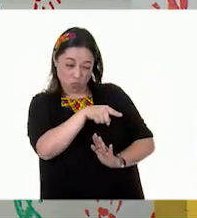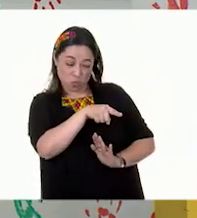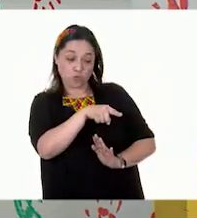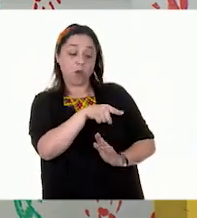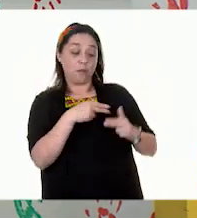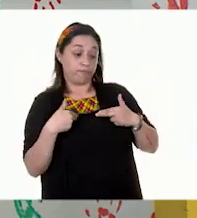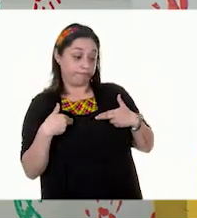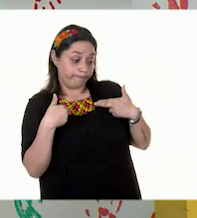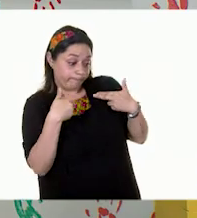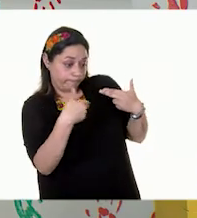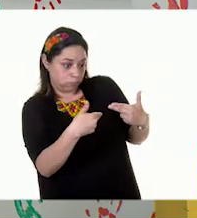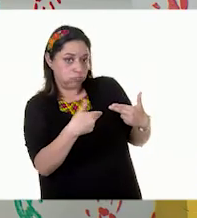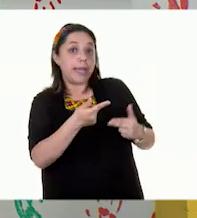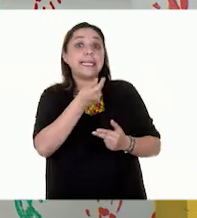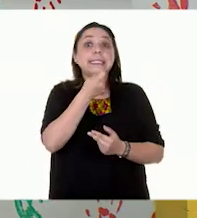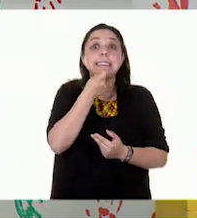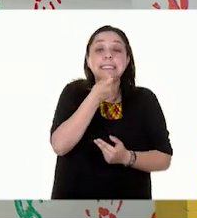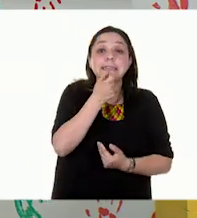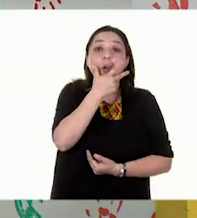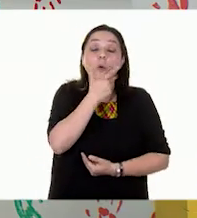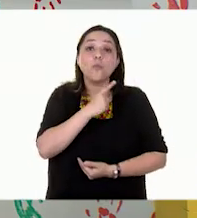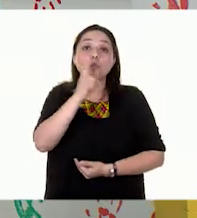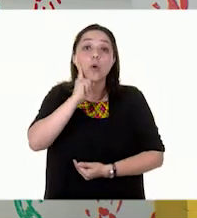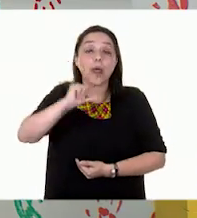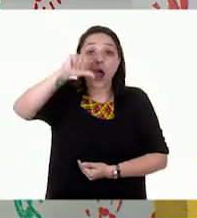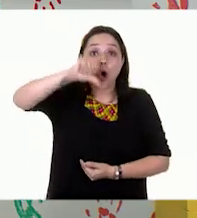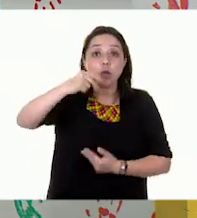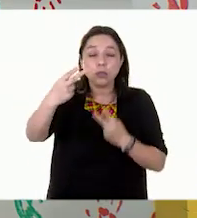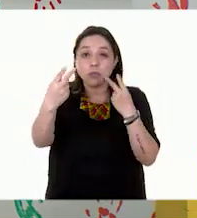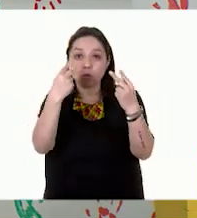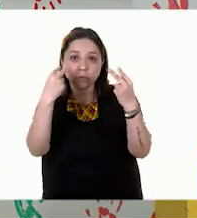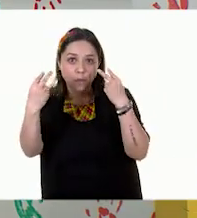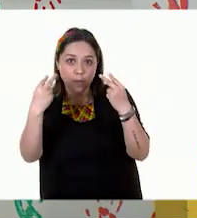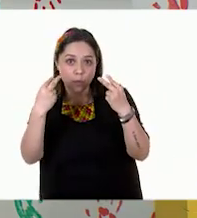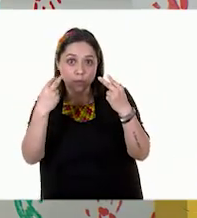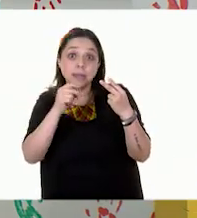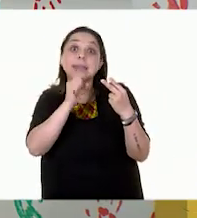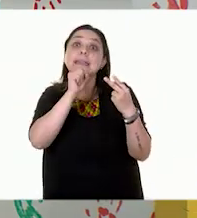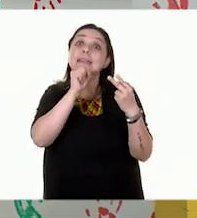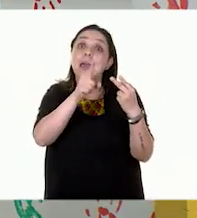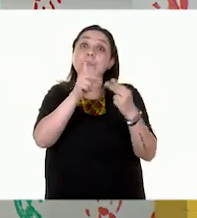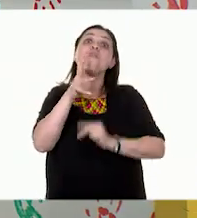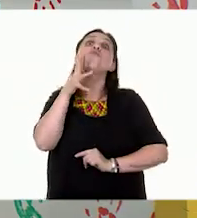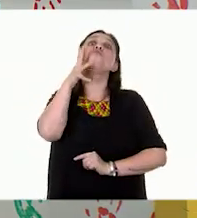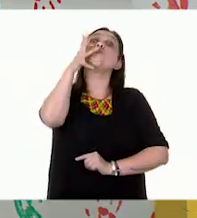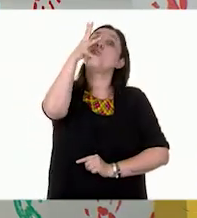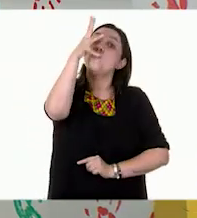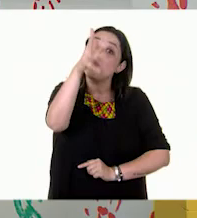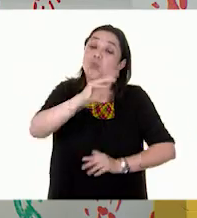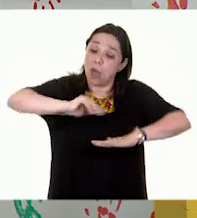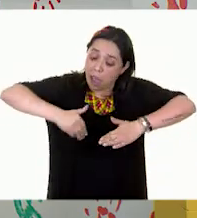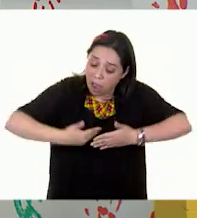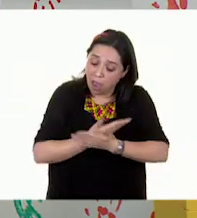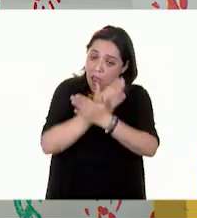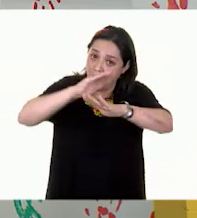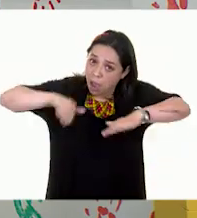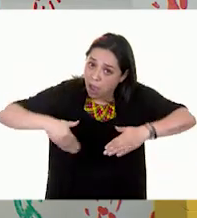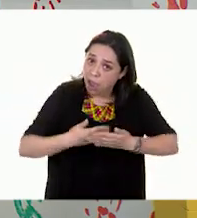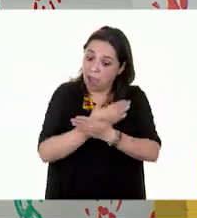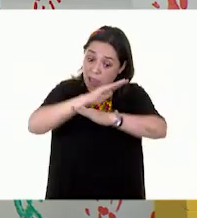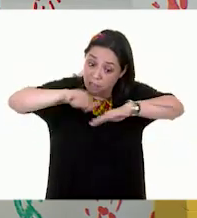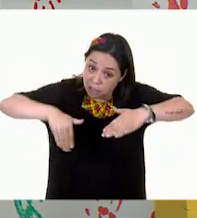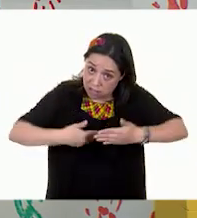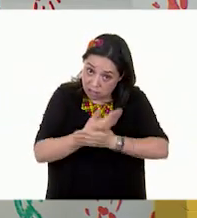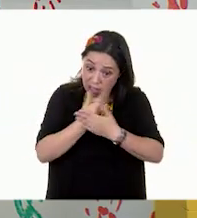las niñas y los niños que nos acompañan, así como a las generaciones que vienen, pueden tener una